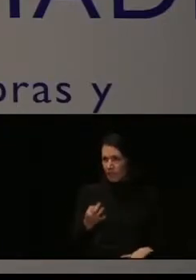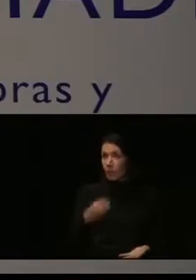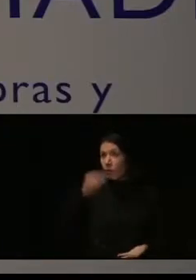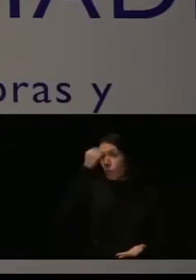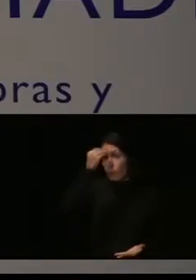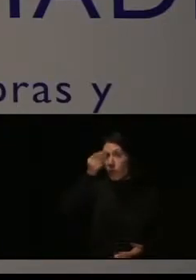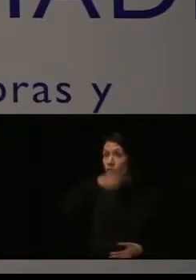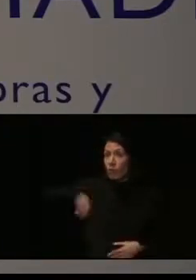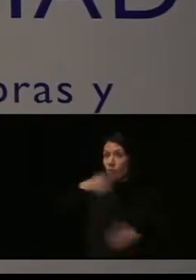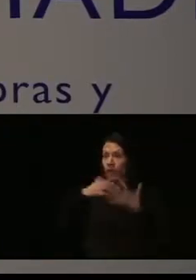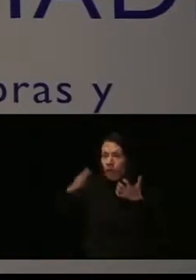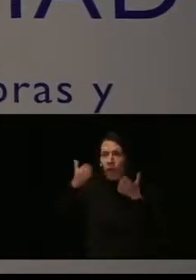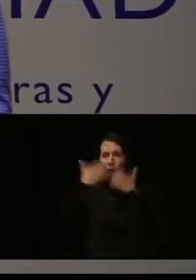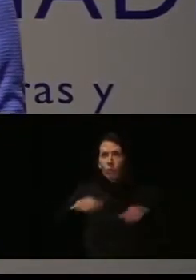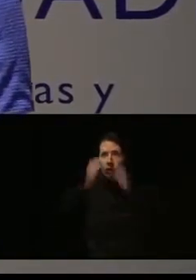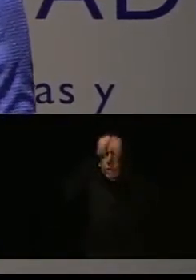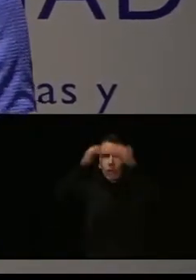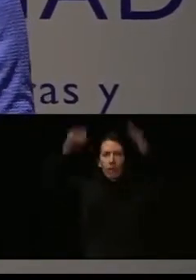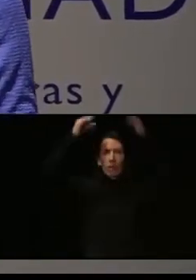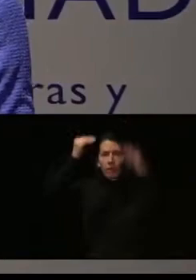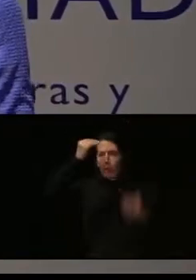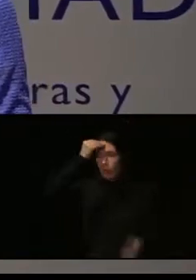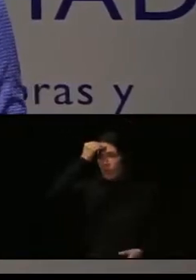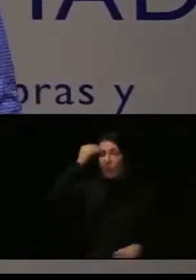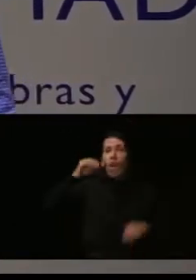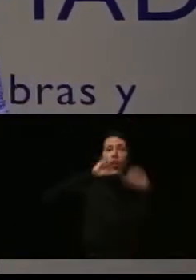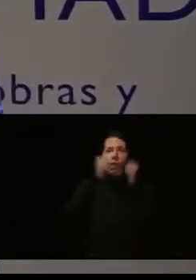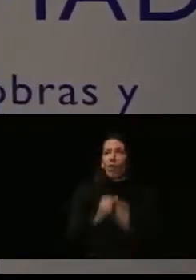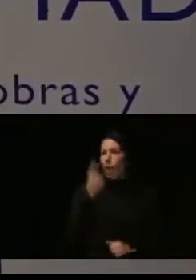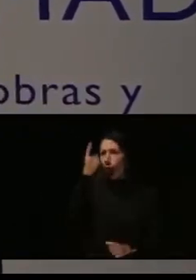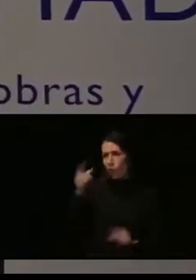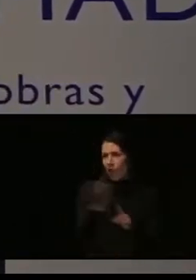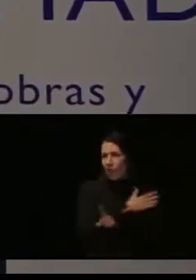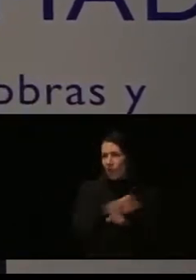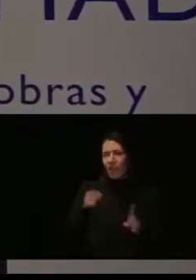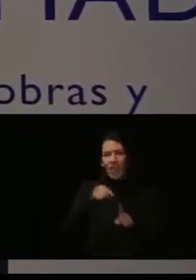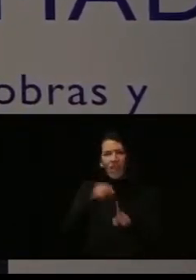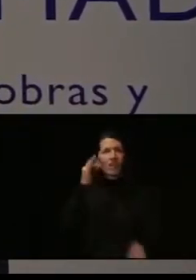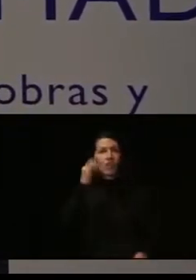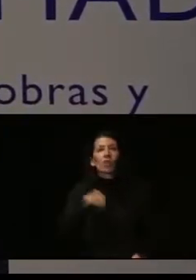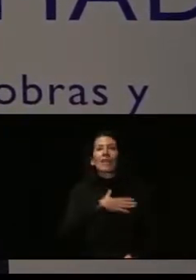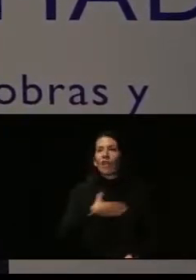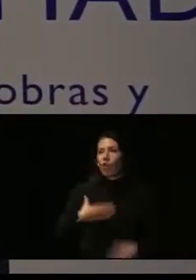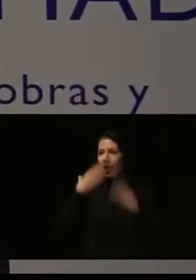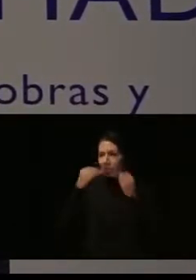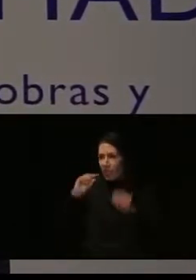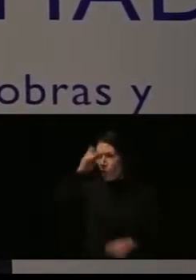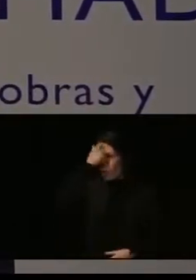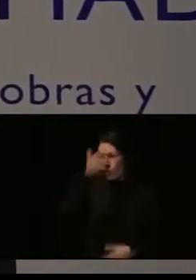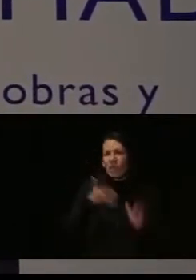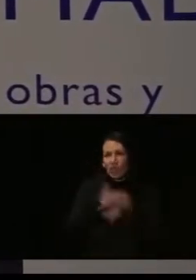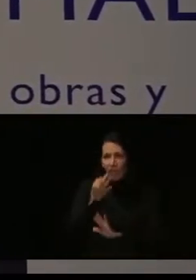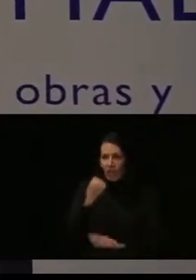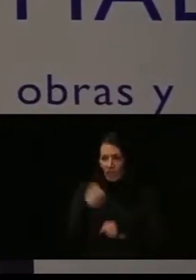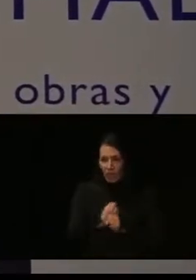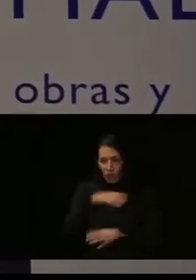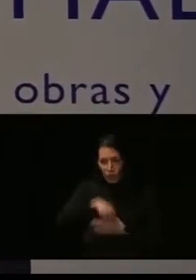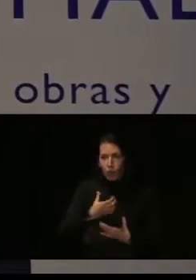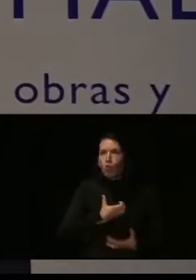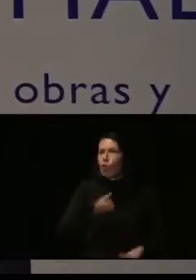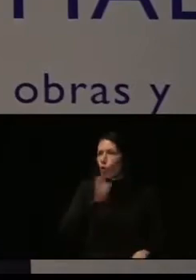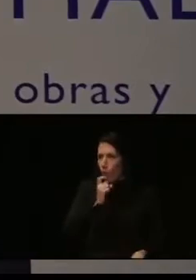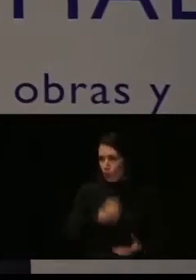personas que estáis aquí estáis pensando únicamente en una forma de violencia de género y quiero que entendáis qué es la violencia de género y cómo la trabajamos en el Ayuntamiento.